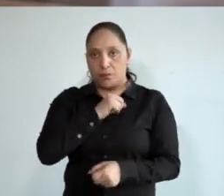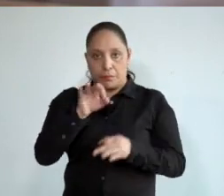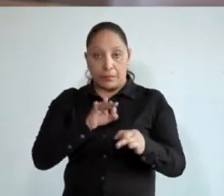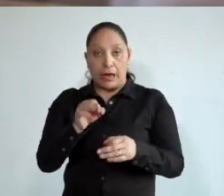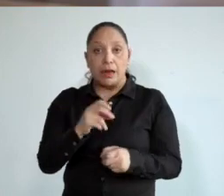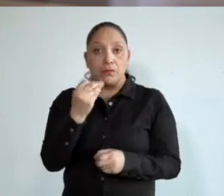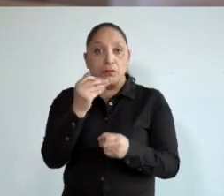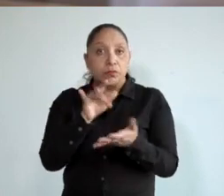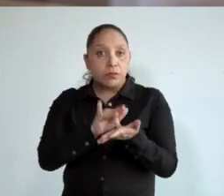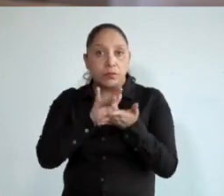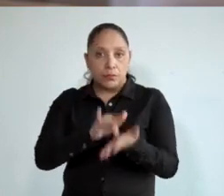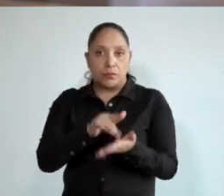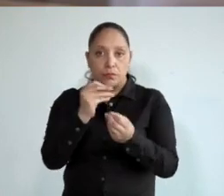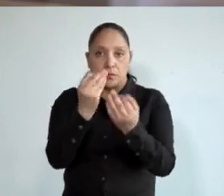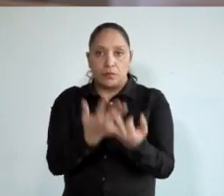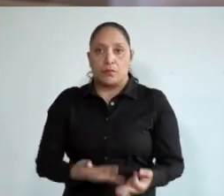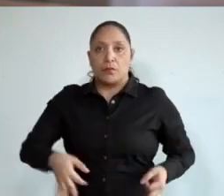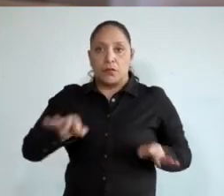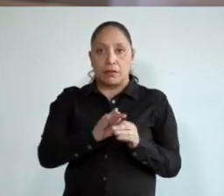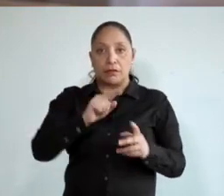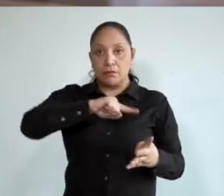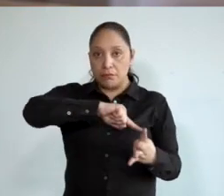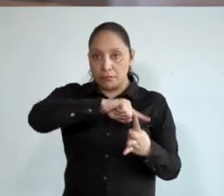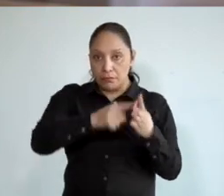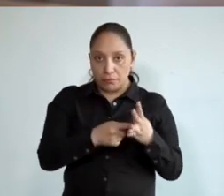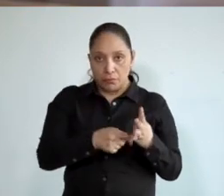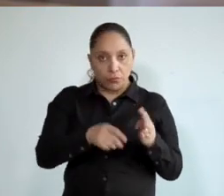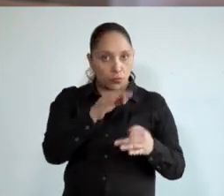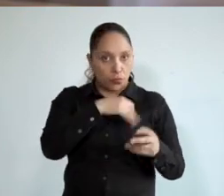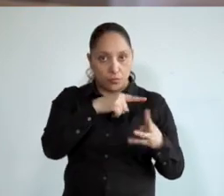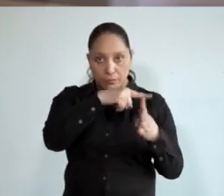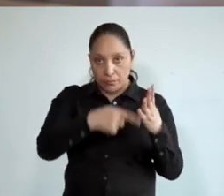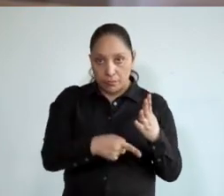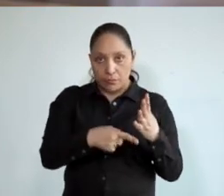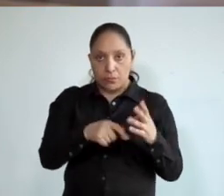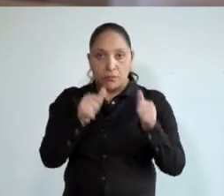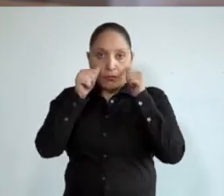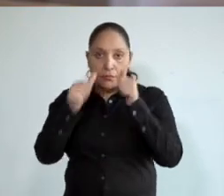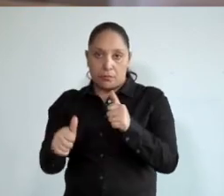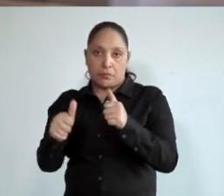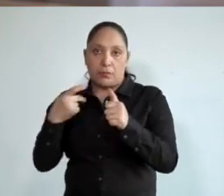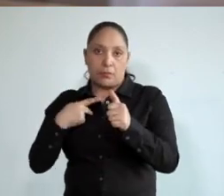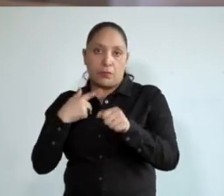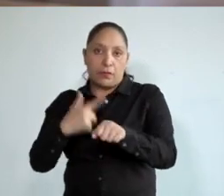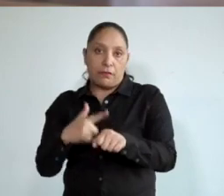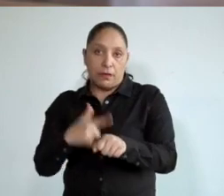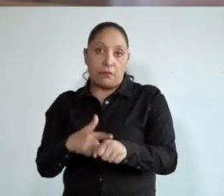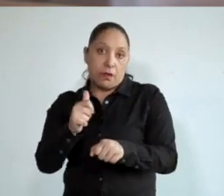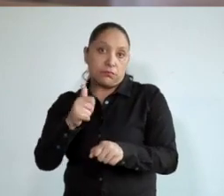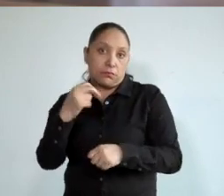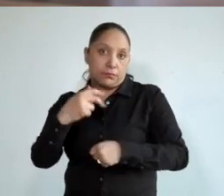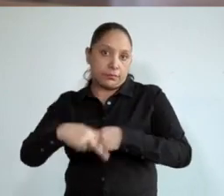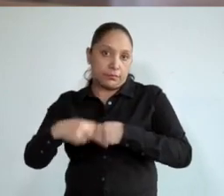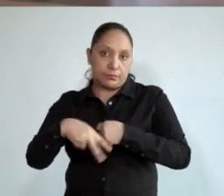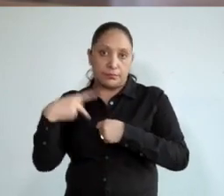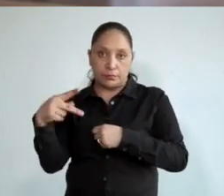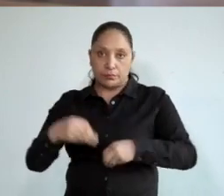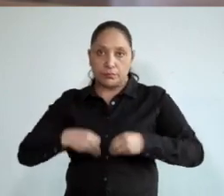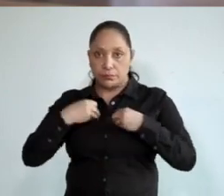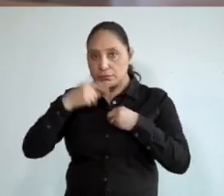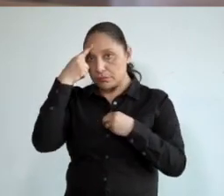es vital. Son quienes atienden a los enfermos y quienes ponen en riesgo su vida por la de los demás.